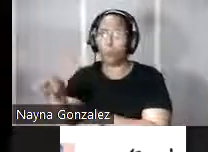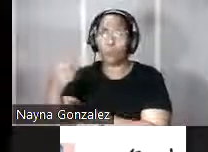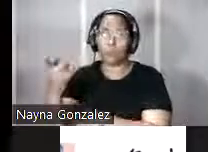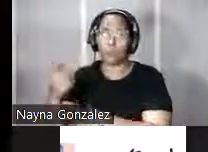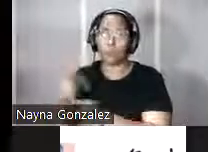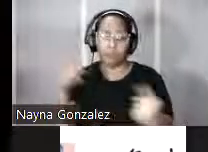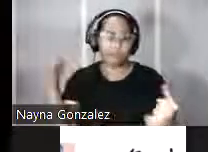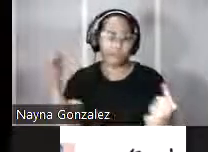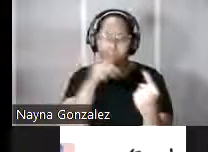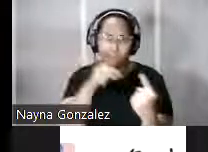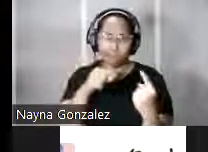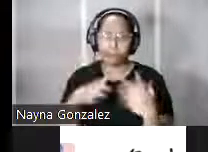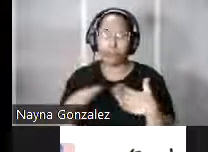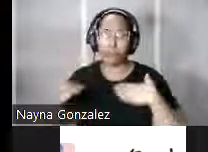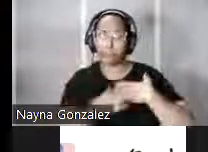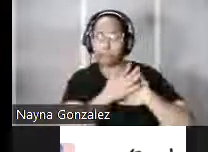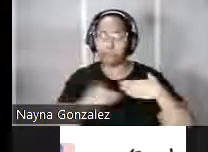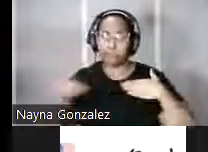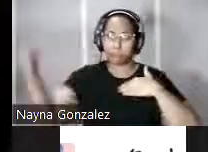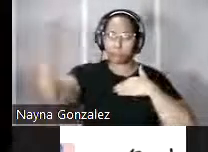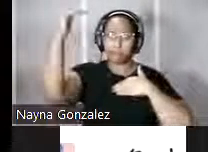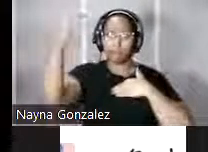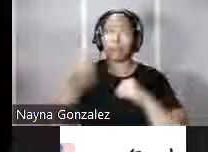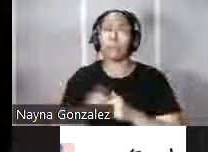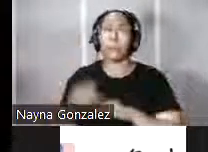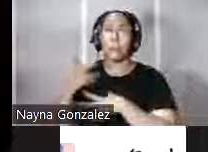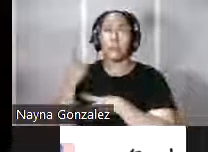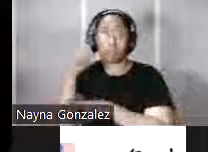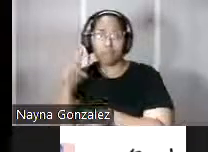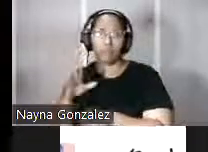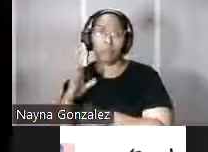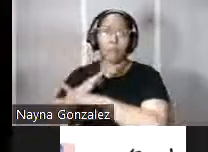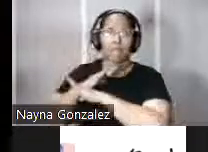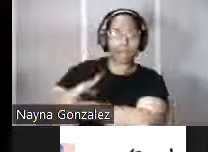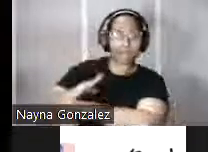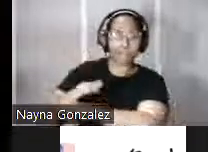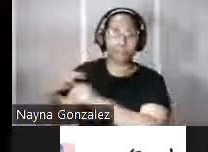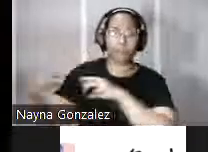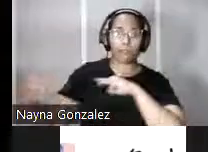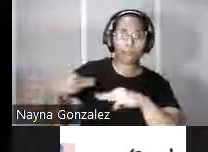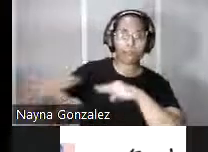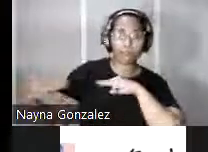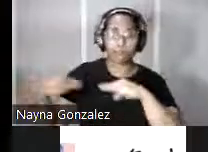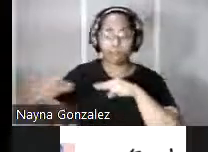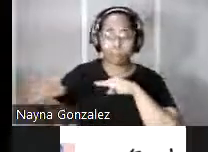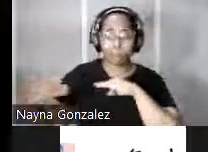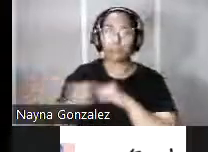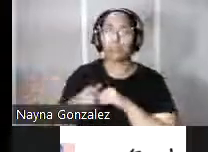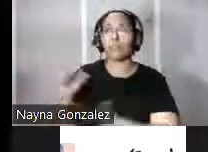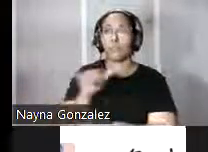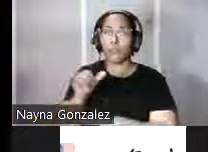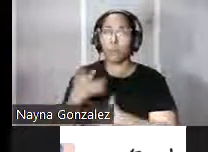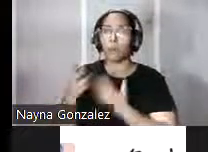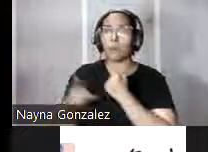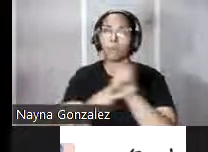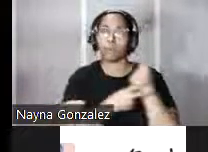muy cercano a la costa, en un punto elevado, con el objetivo de evitar no solamente posibles ataques o posibles asedios, sino también para almacenar en